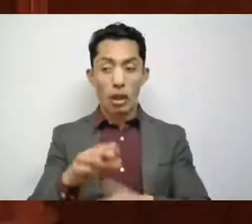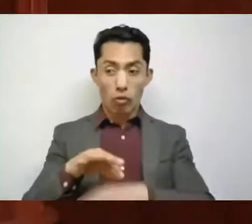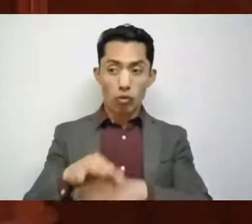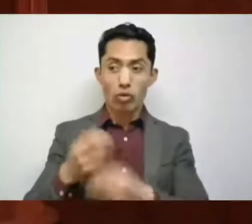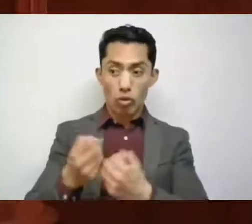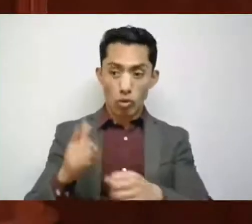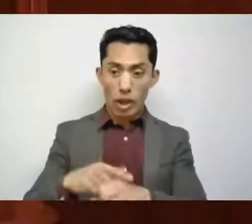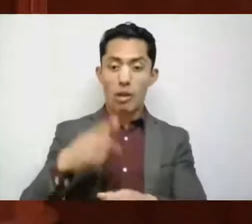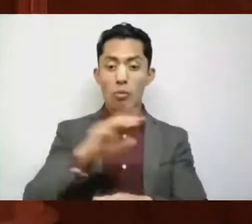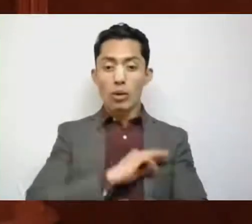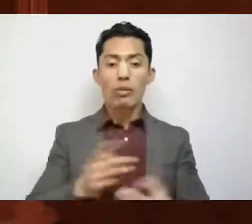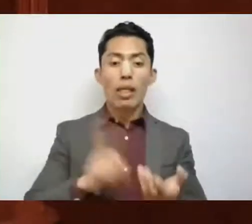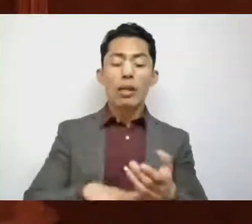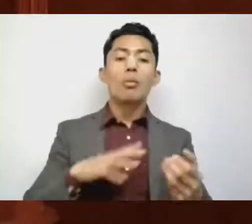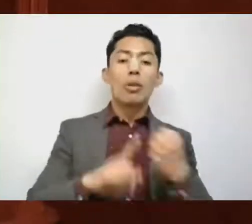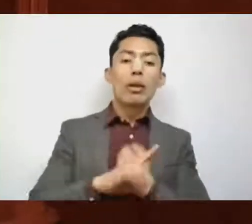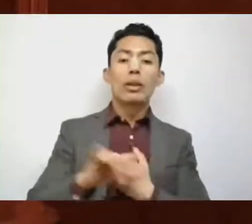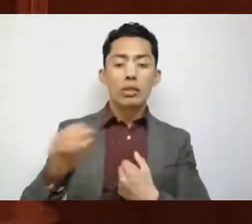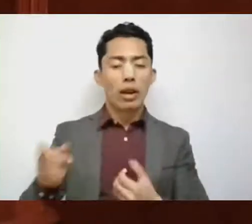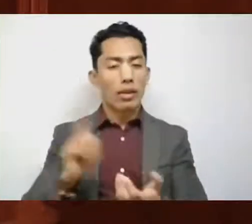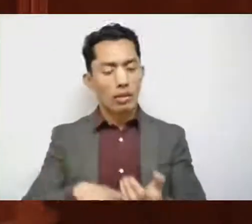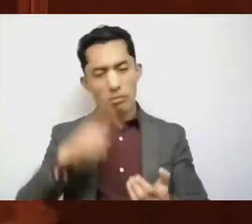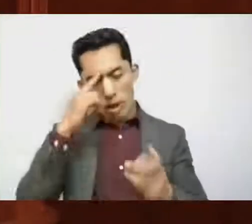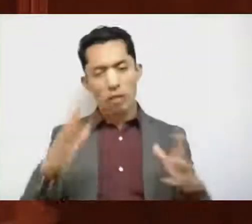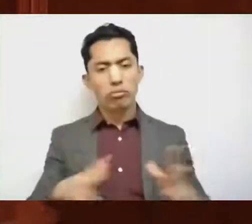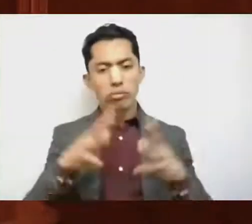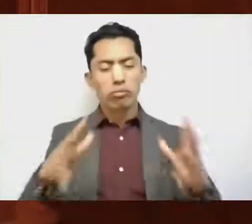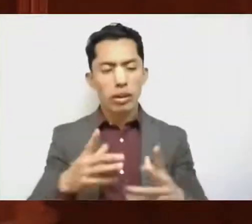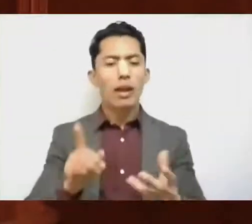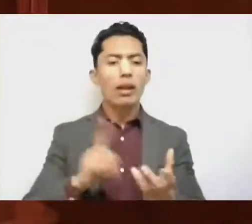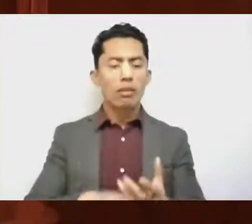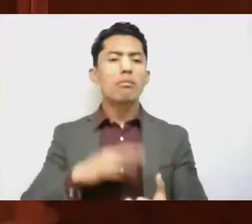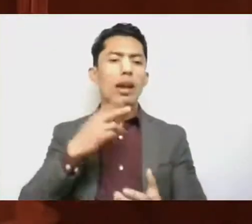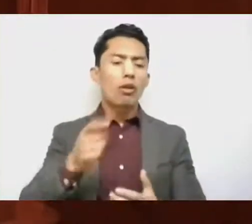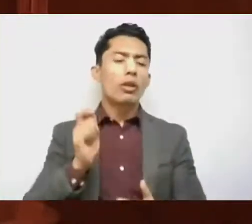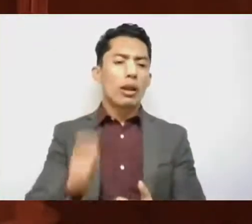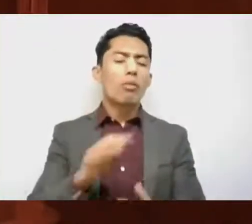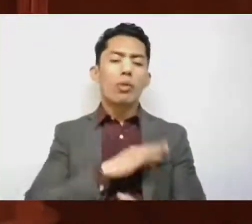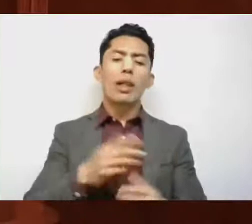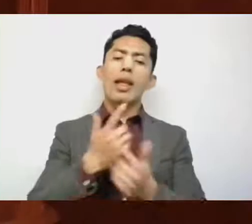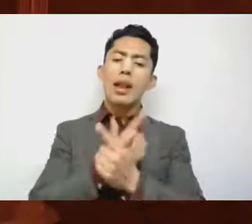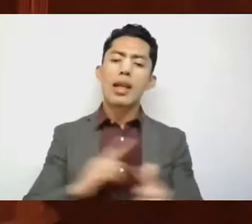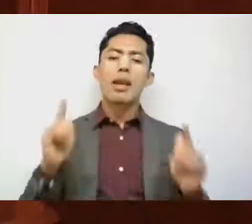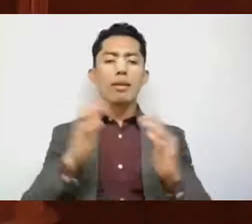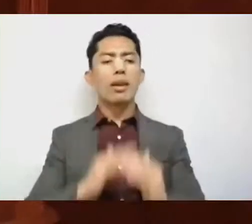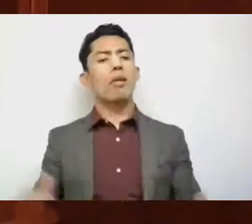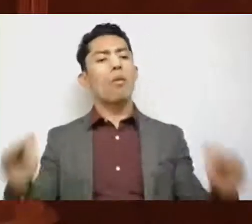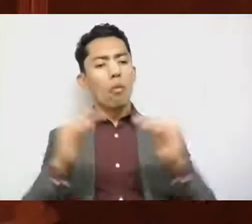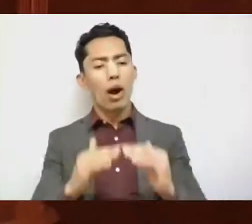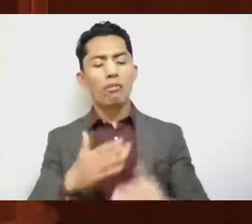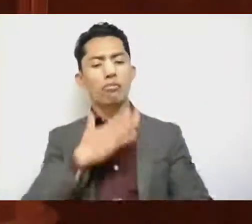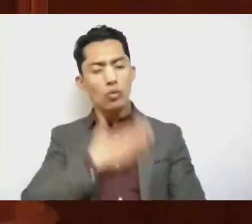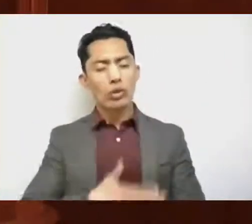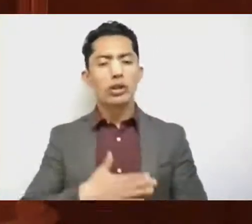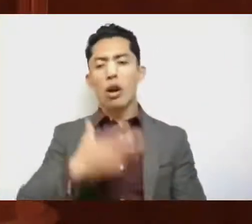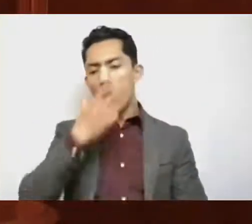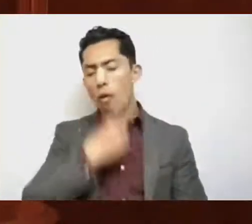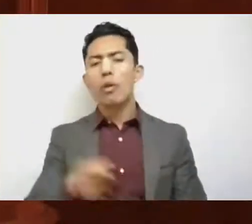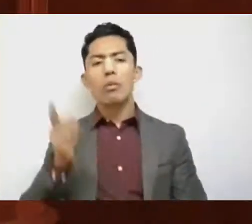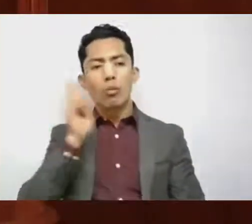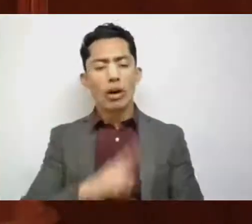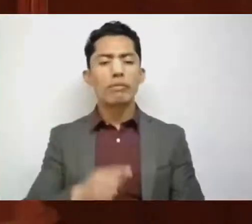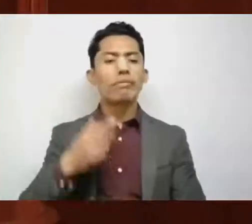municipio, con la finalidad de promover las condiciones que posibiliten la libertad, la igualdad y la justicia entre mujeres y hombres,